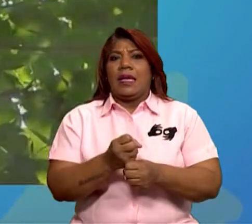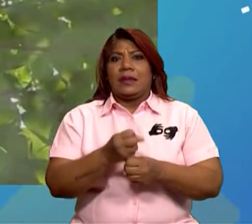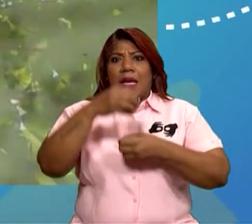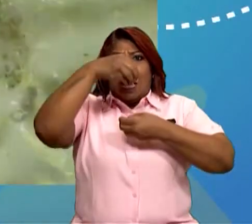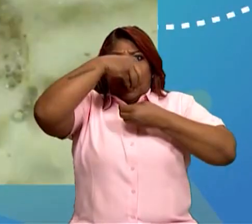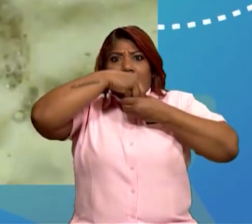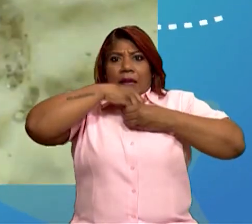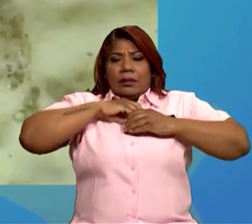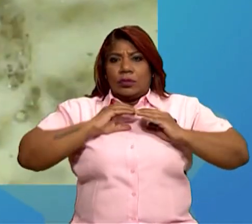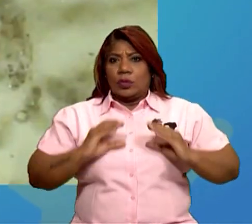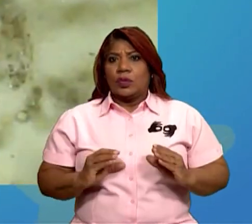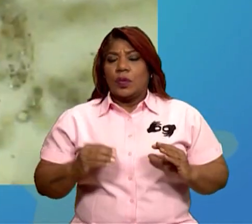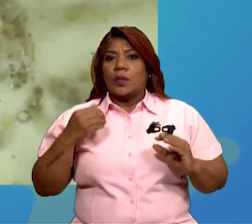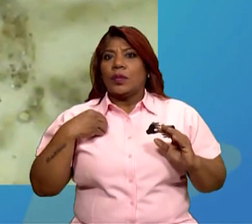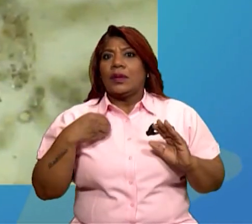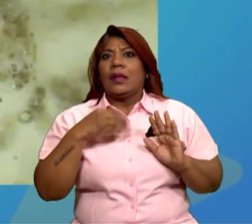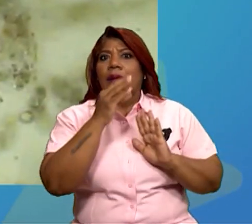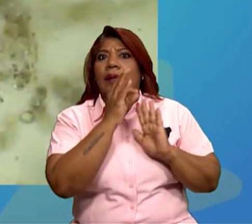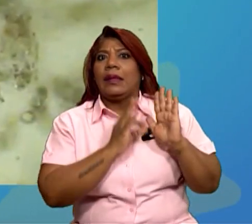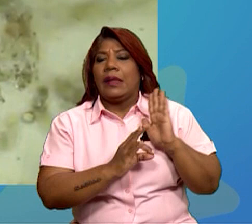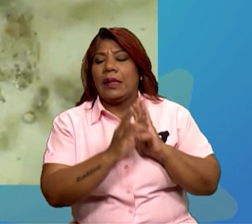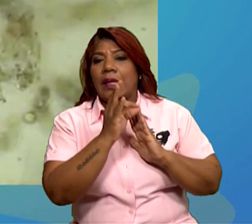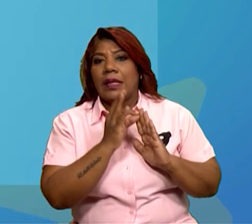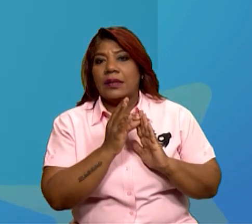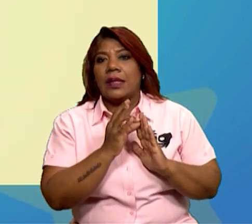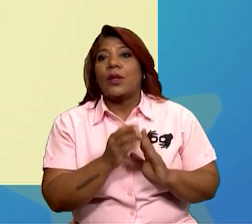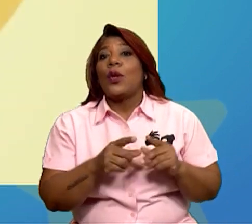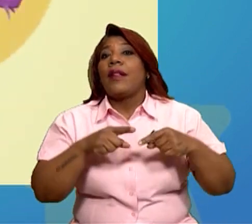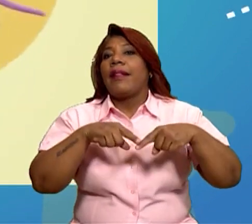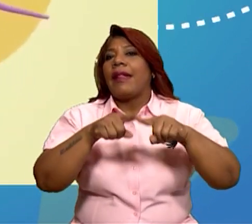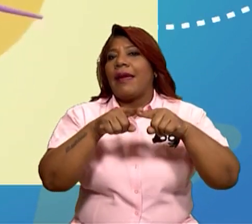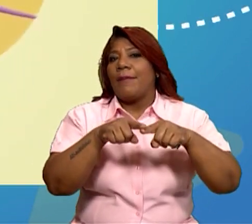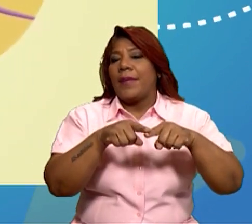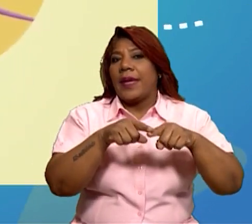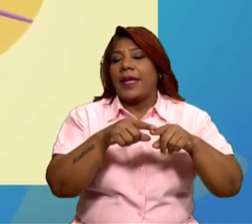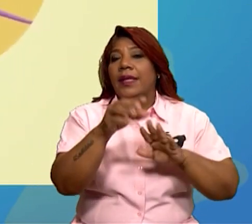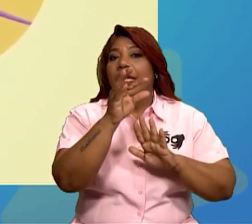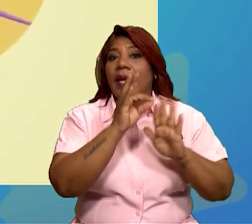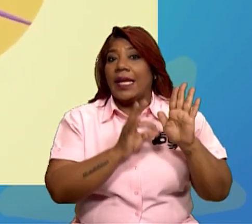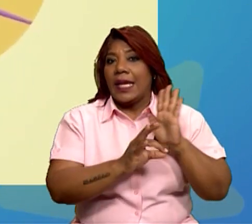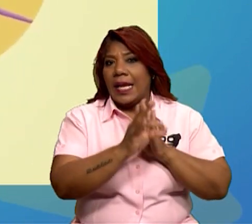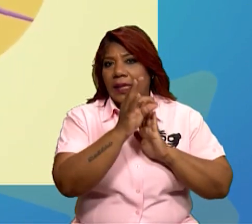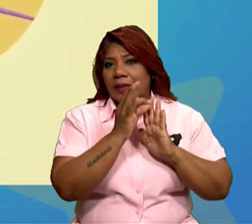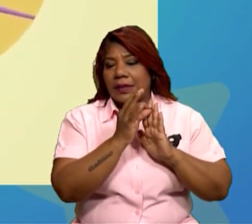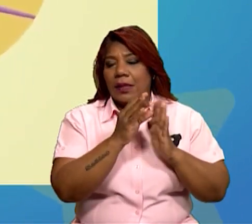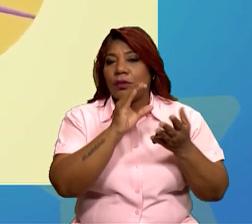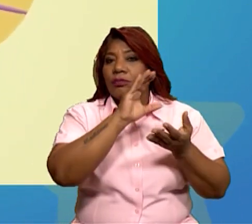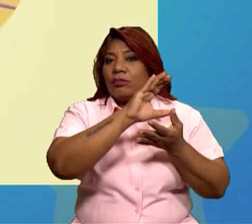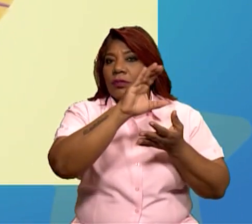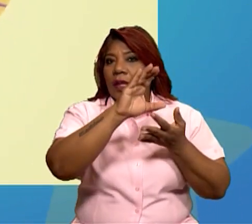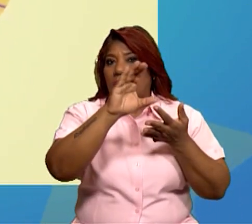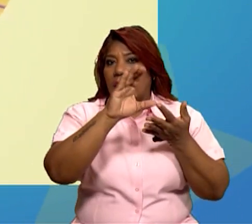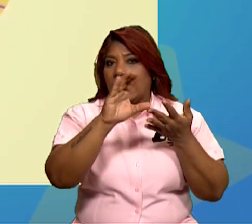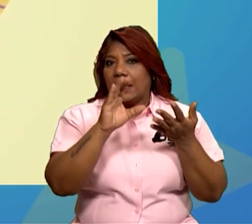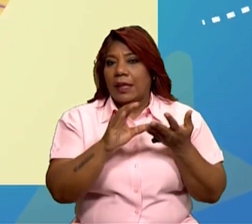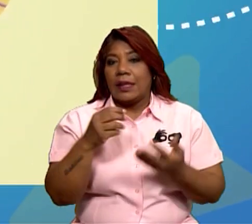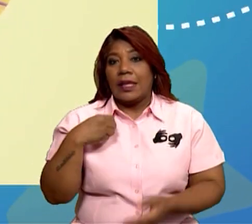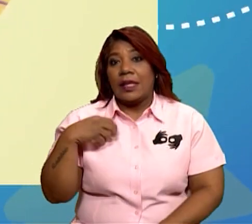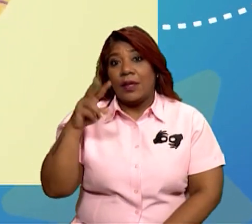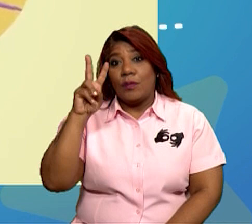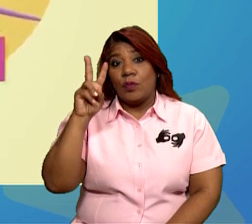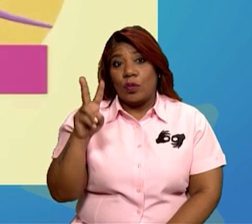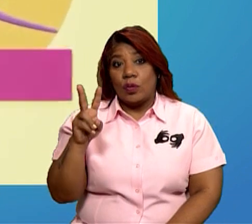Eso tiene que ver con los tipos de células de los que están hechos, Geo. Según sus características, distinguimos dos tipos de células,